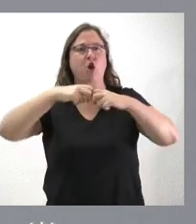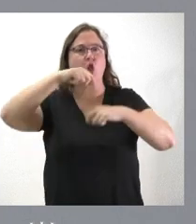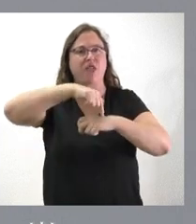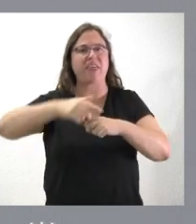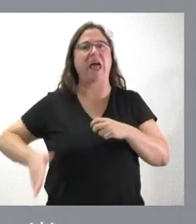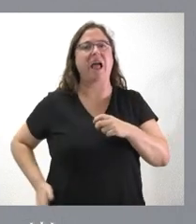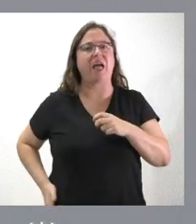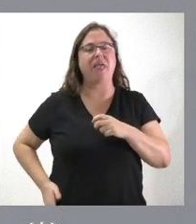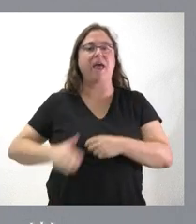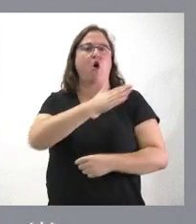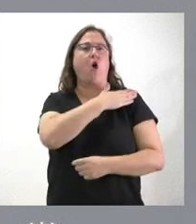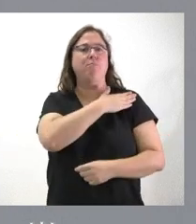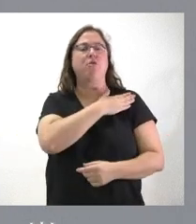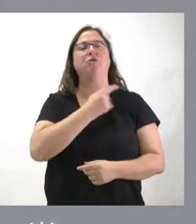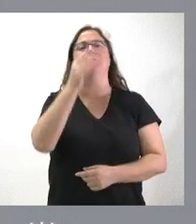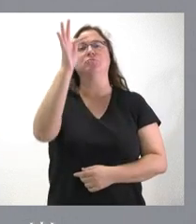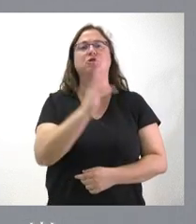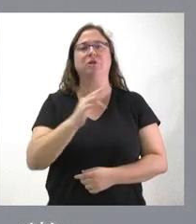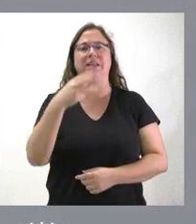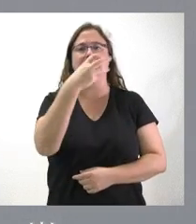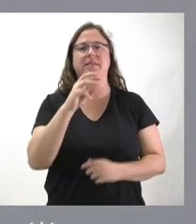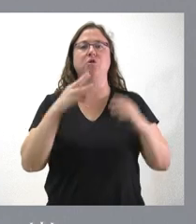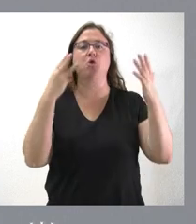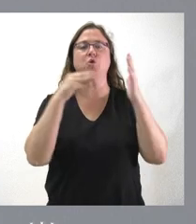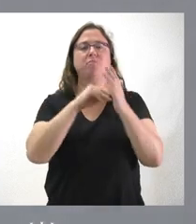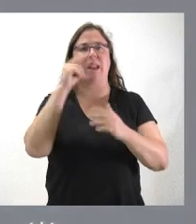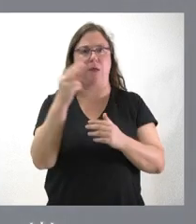cadera y hombro, por un importe de 308.000 euros.